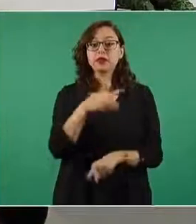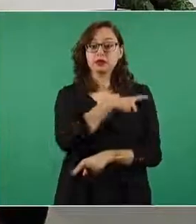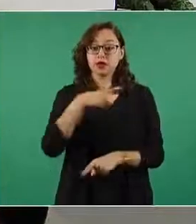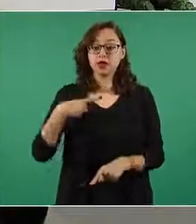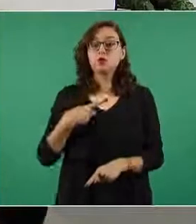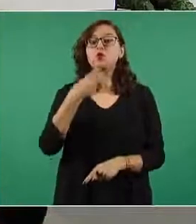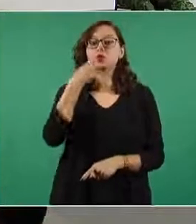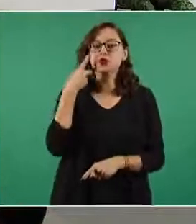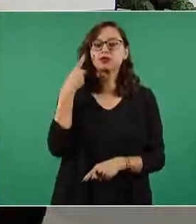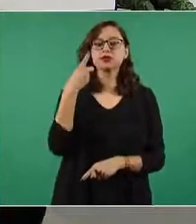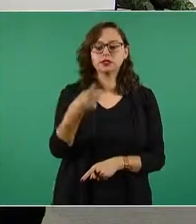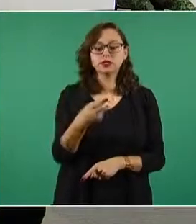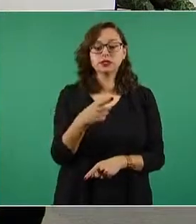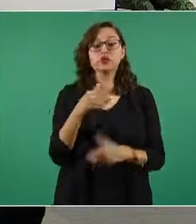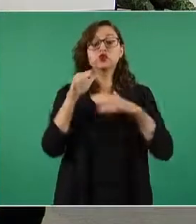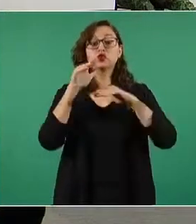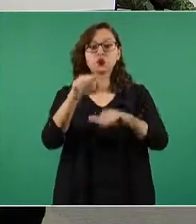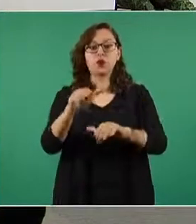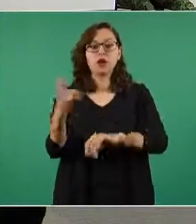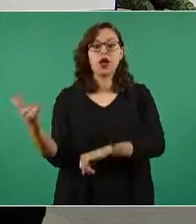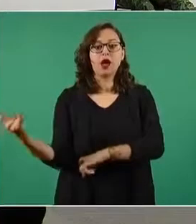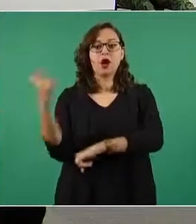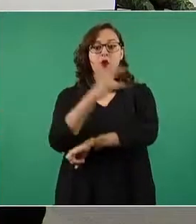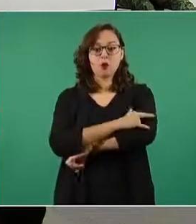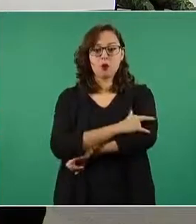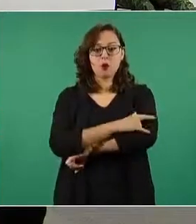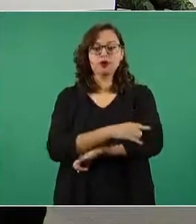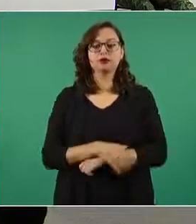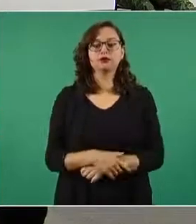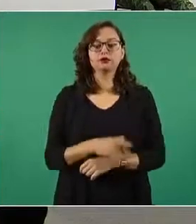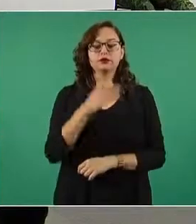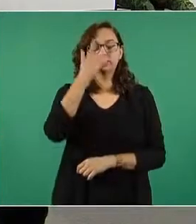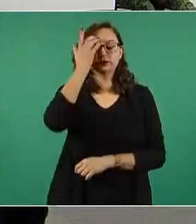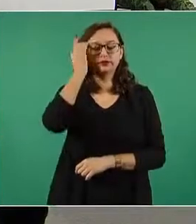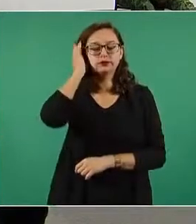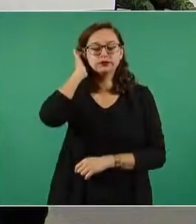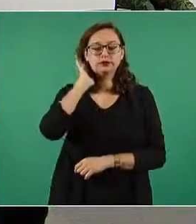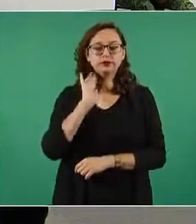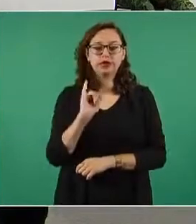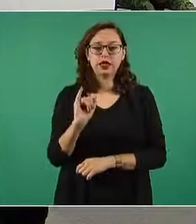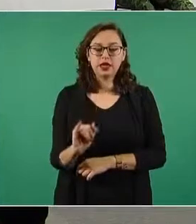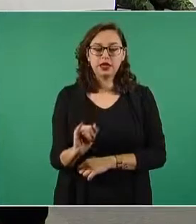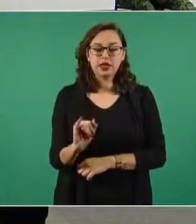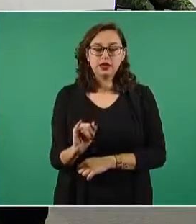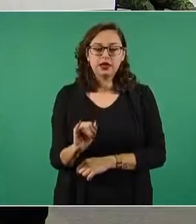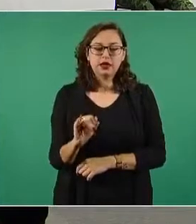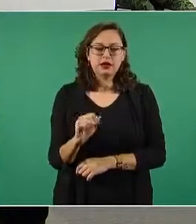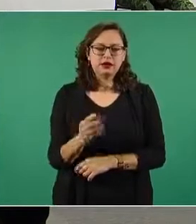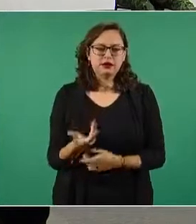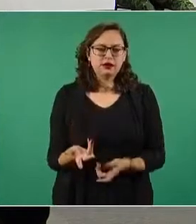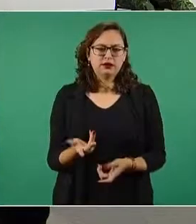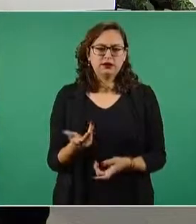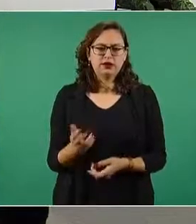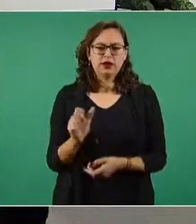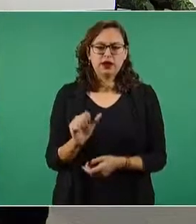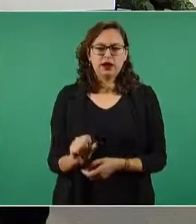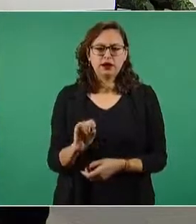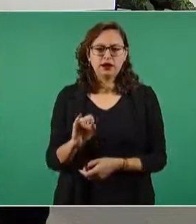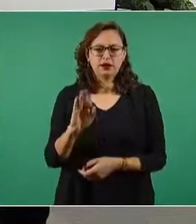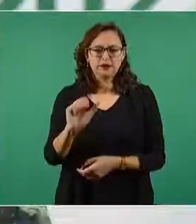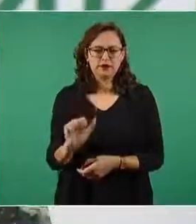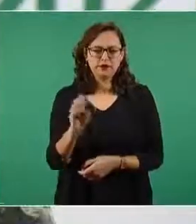hablando del aeropuerto que por lo que se refiere a los trabajos de construcción de la IFA esta instalación será